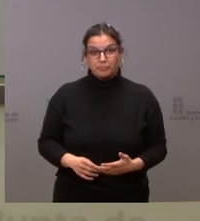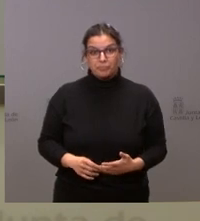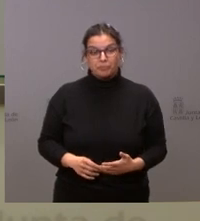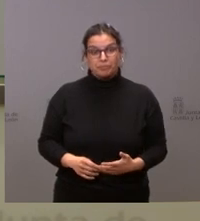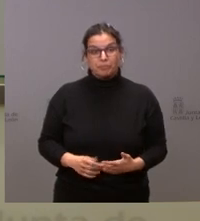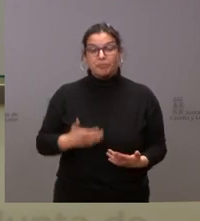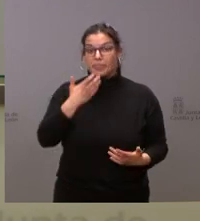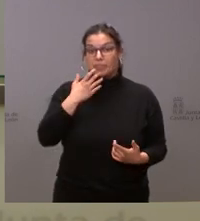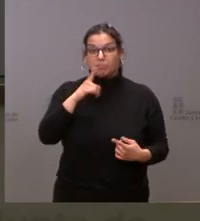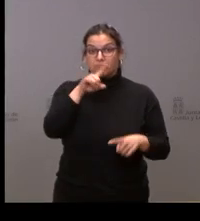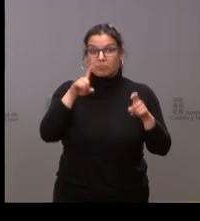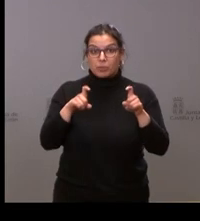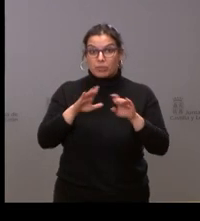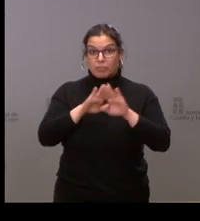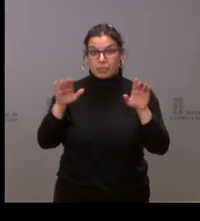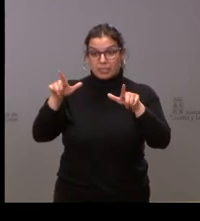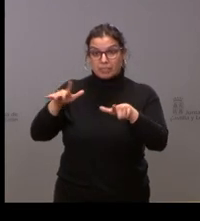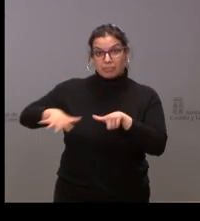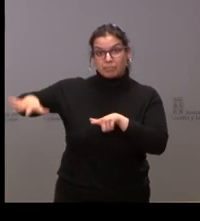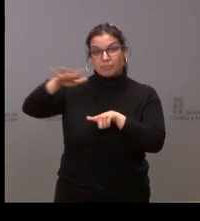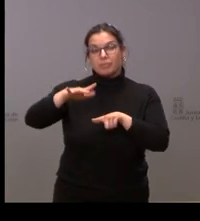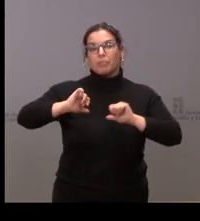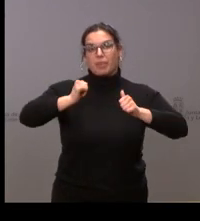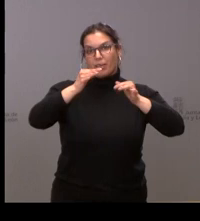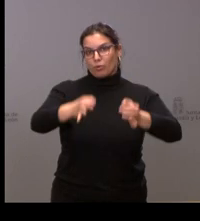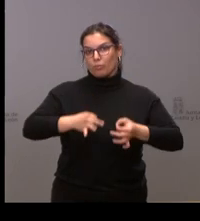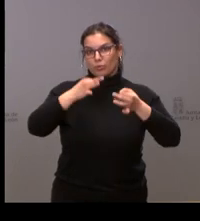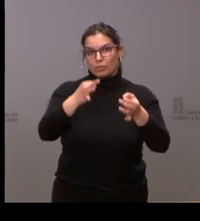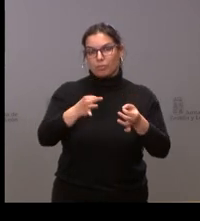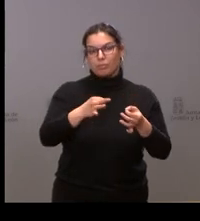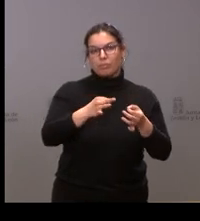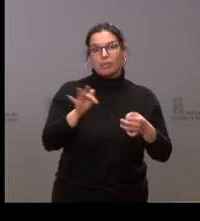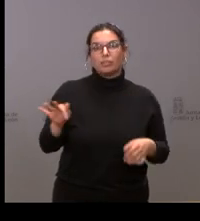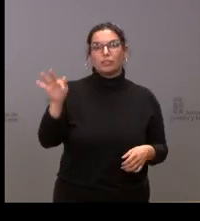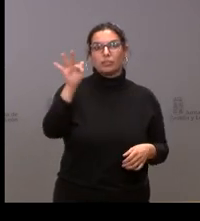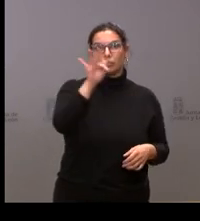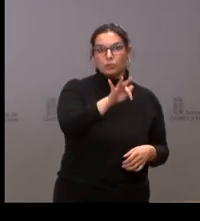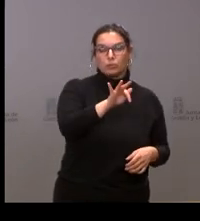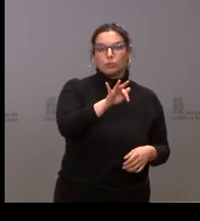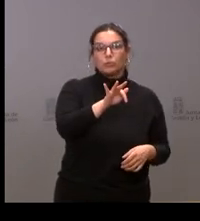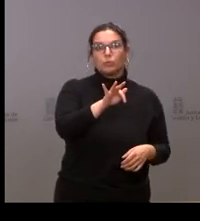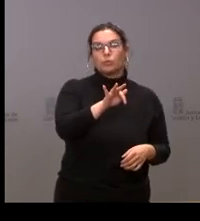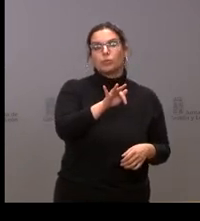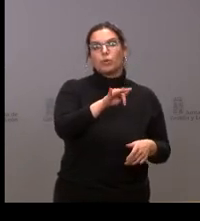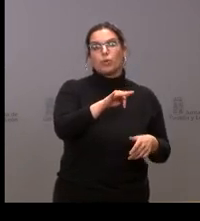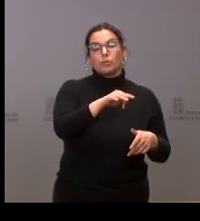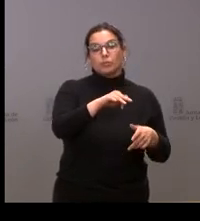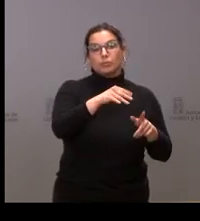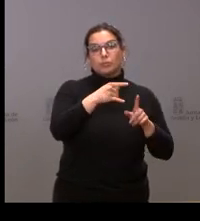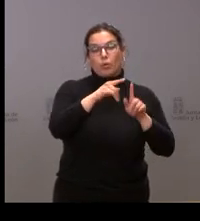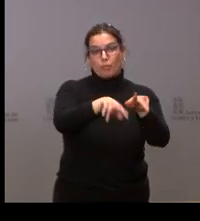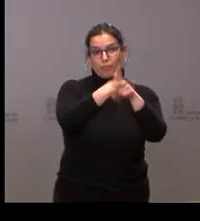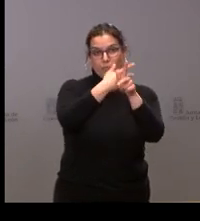Pues, si no hay más preguntas en la sala, vamos a iniciar, como siempre, la pregunta de preguntas con los compañeros que nos siguen por